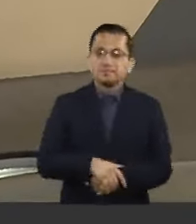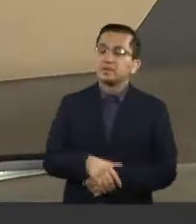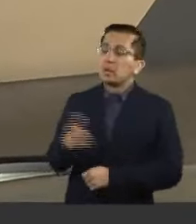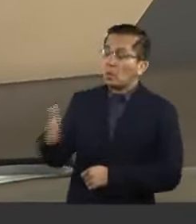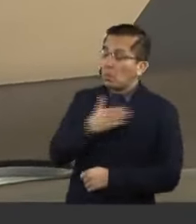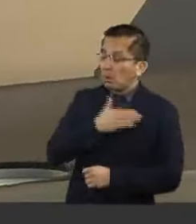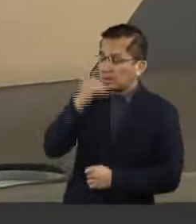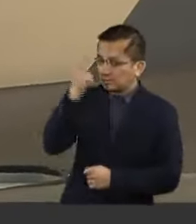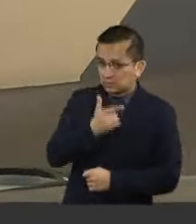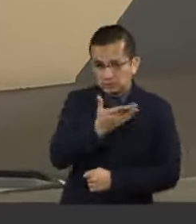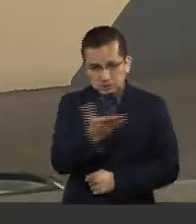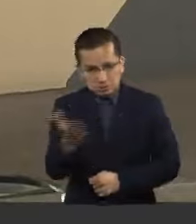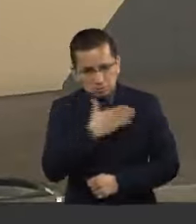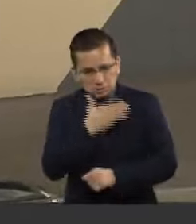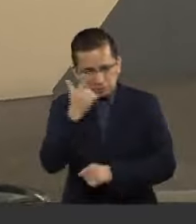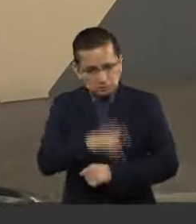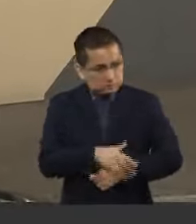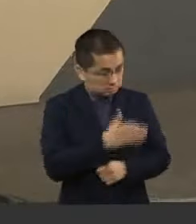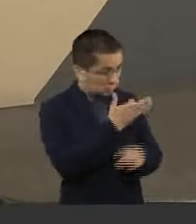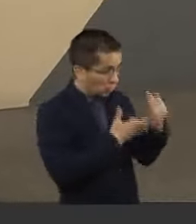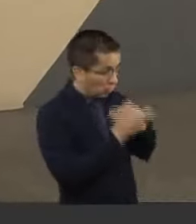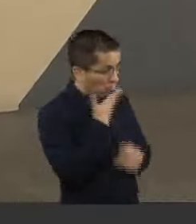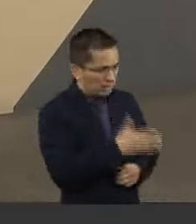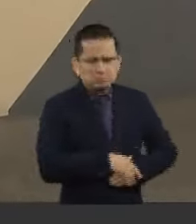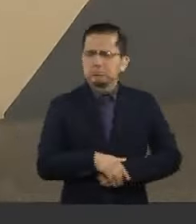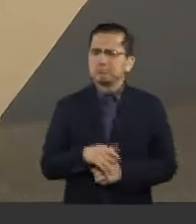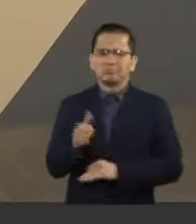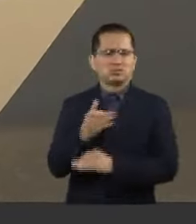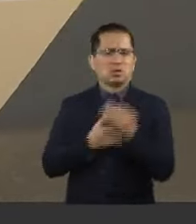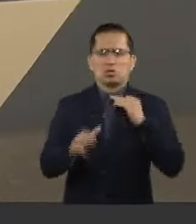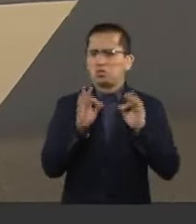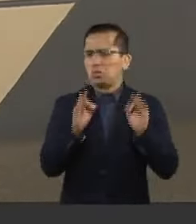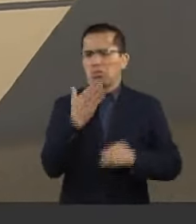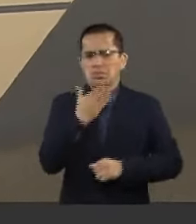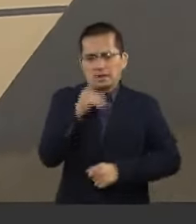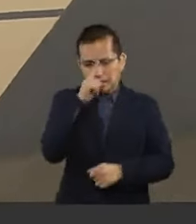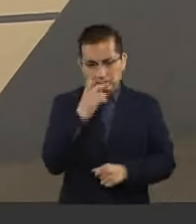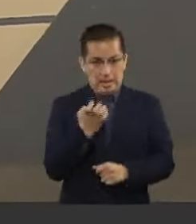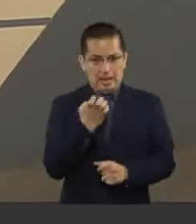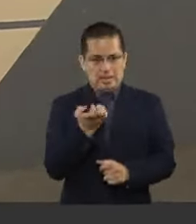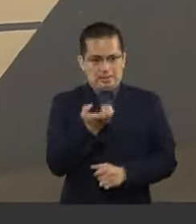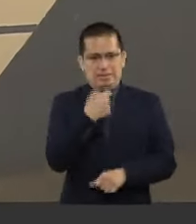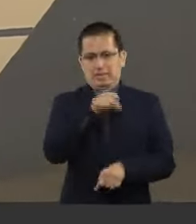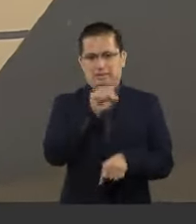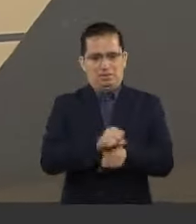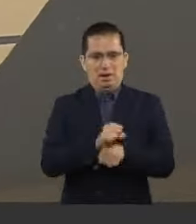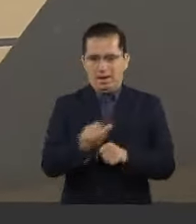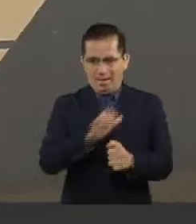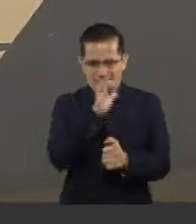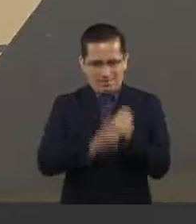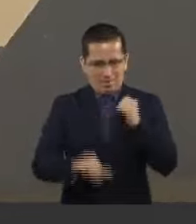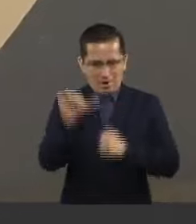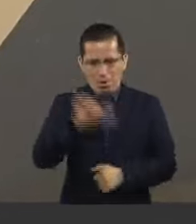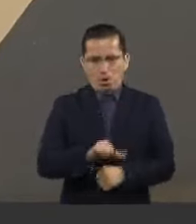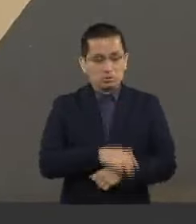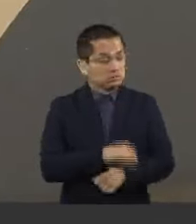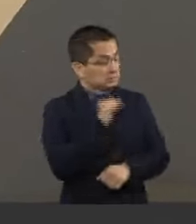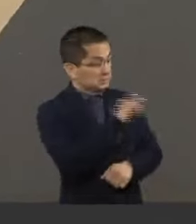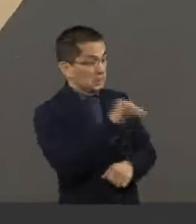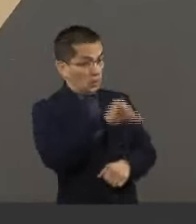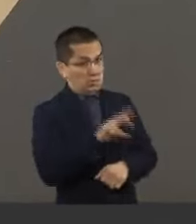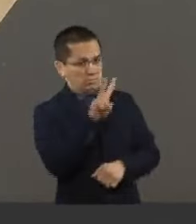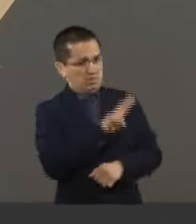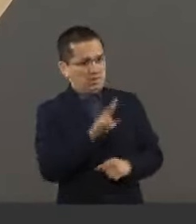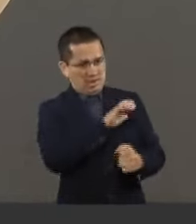Erika Gorte. Buenas noches, ¿todo bien? Todo bien, todo bien. Vamos a cerrar semana, ¿no? Exactamente, vamos a cerrar semana, viernes y pues con mucha información.